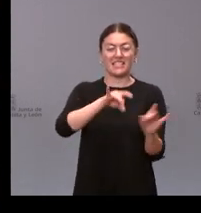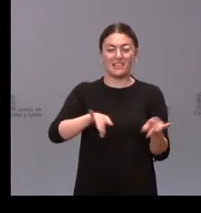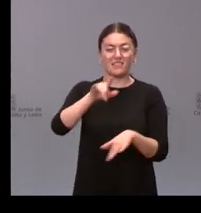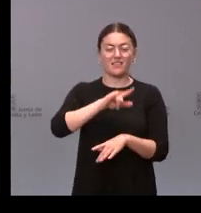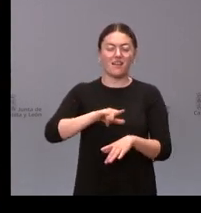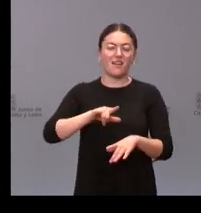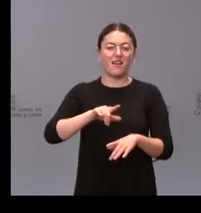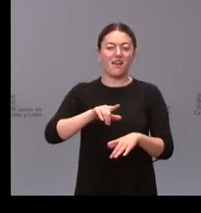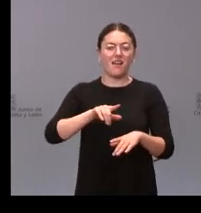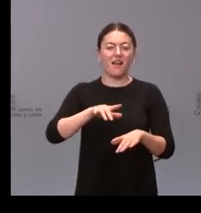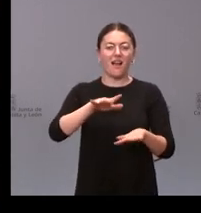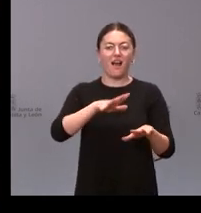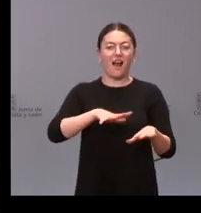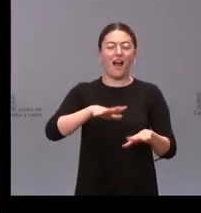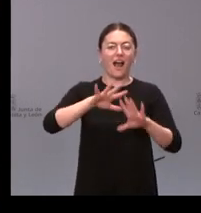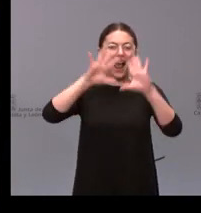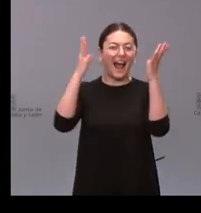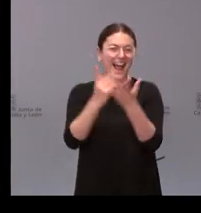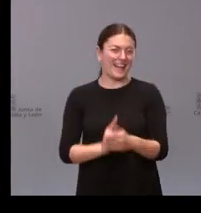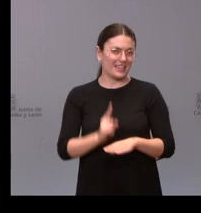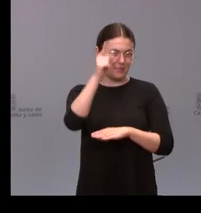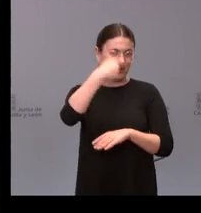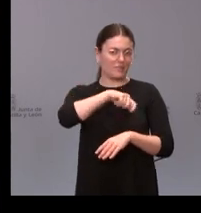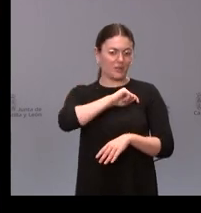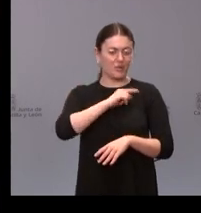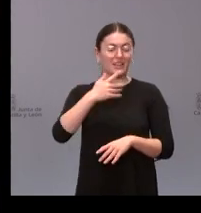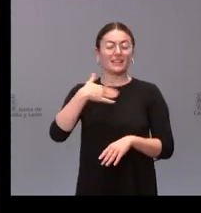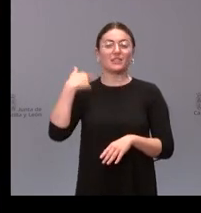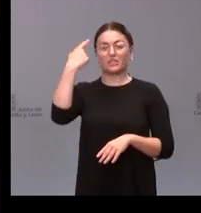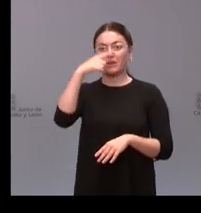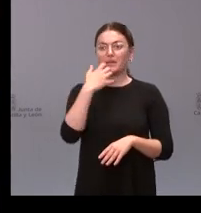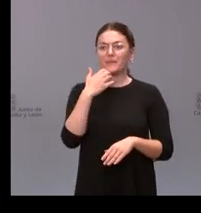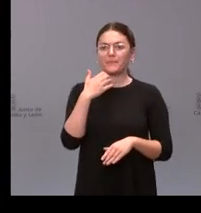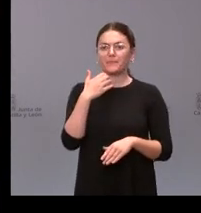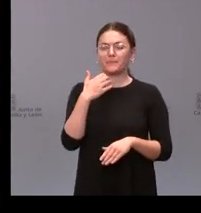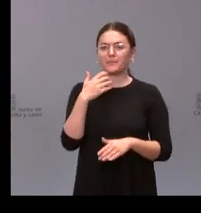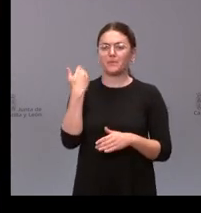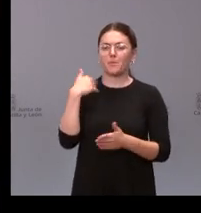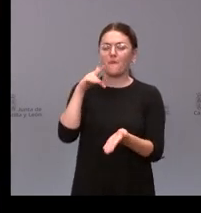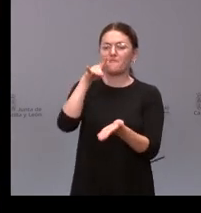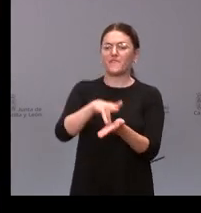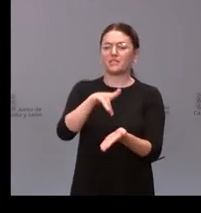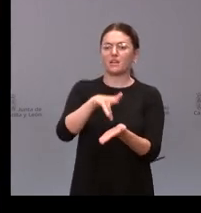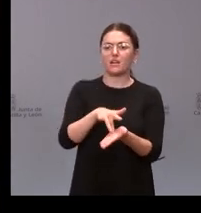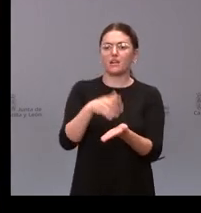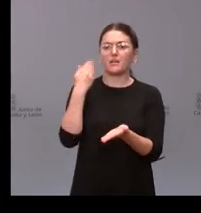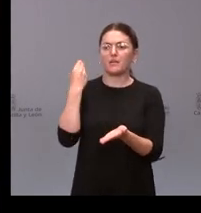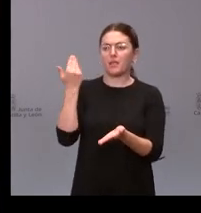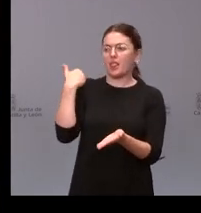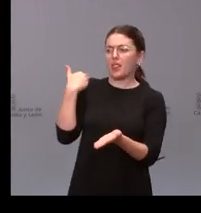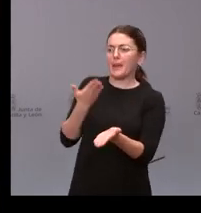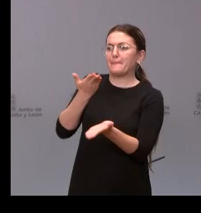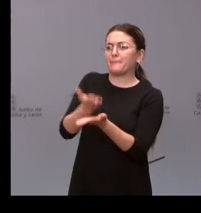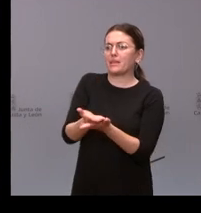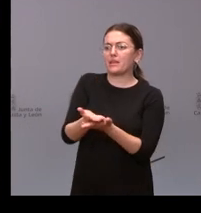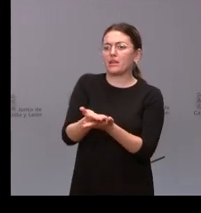que además ha presentado usted y lo ha afirmado en qué fecha se remitió a la vicepresidenta esa petición del